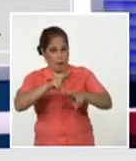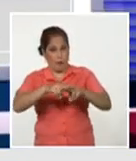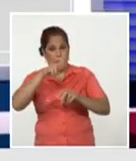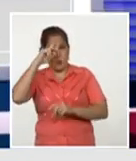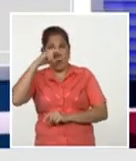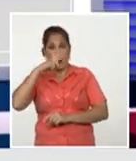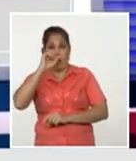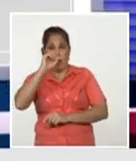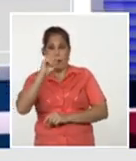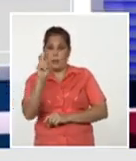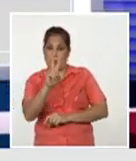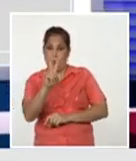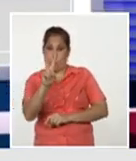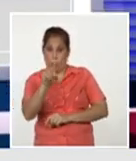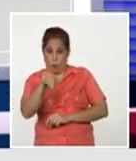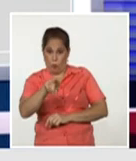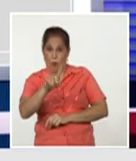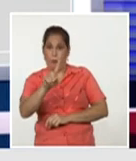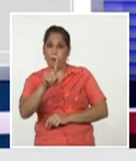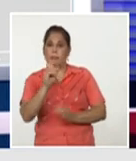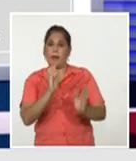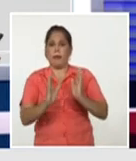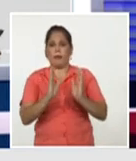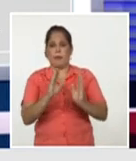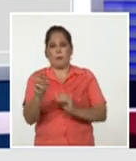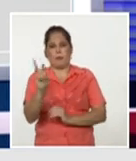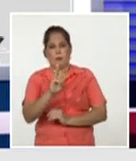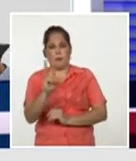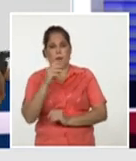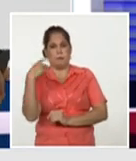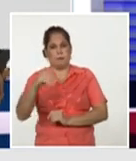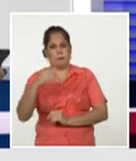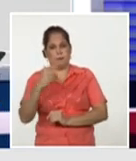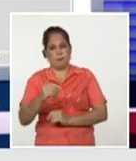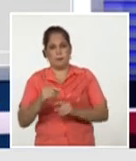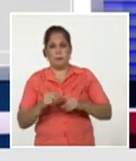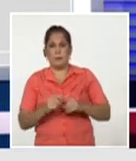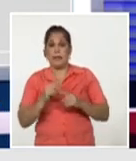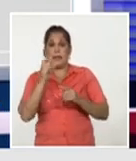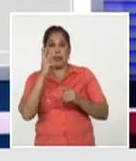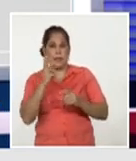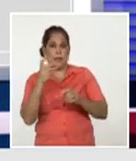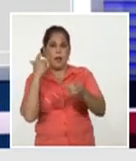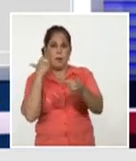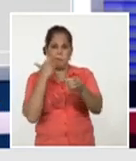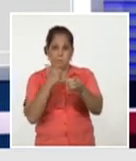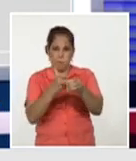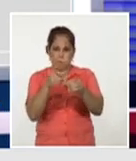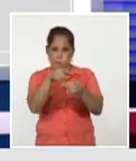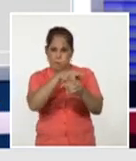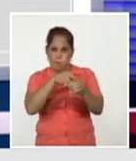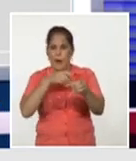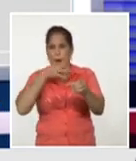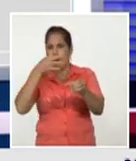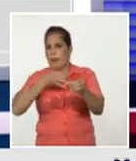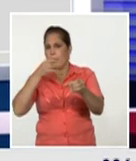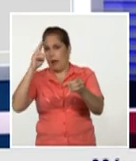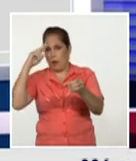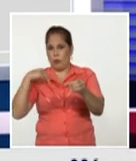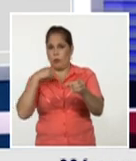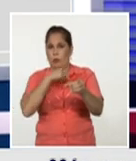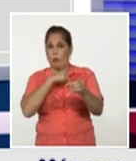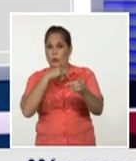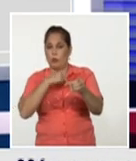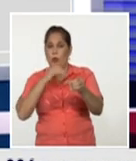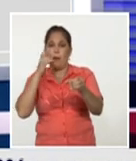se encuentra todavía en fase 3 de ensayos clínicos con la tercera inmunización como ya ha explicado la doctora en ciencias